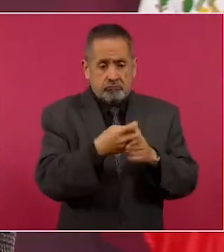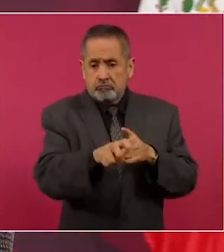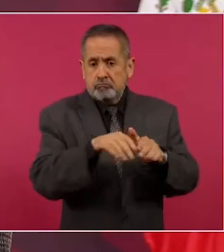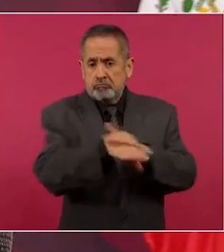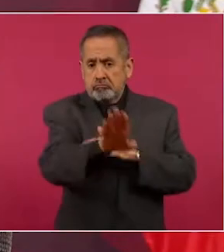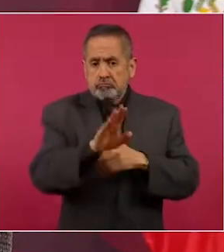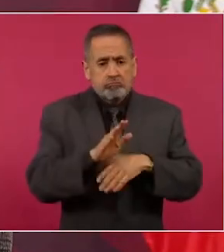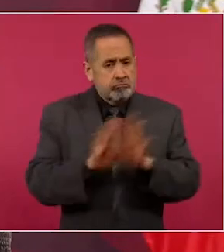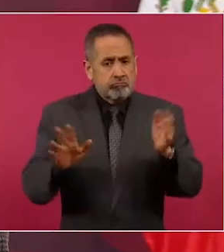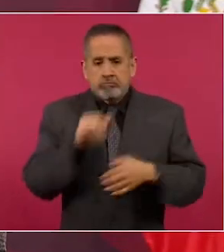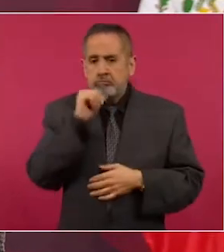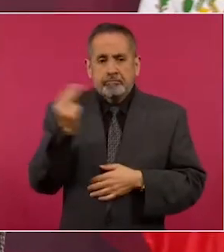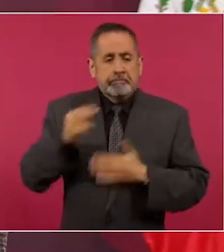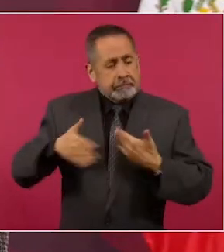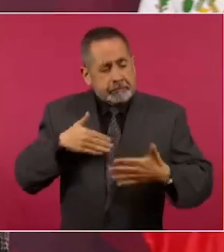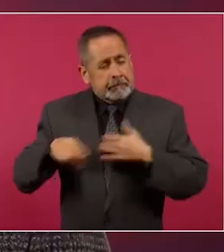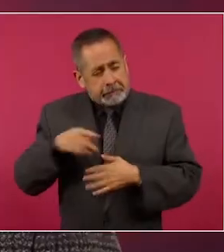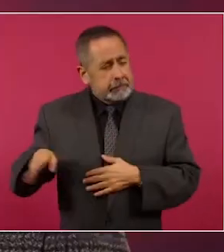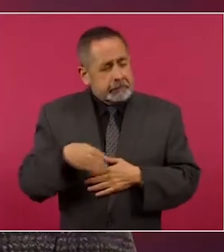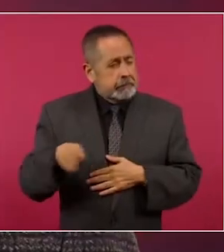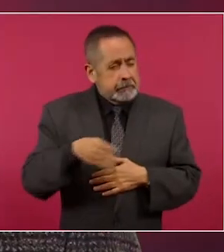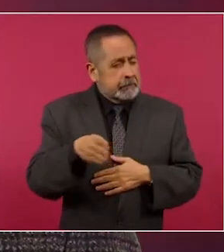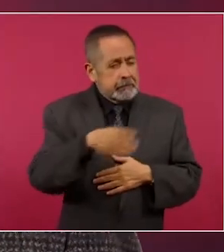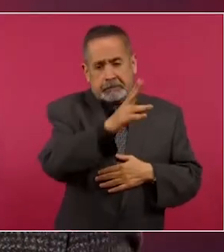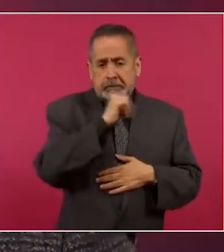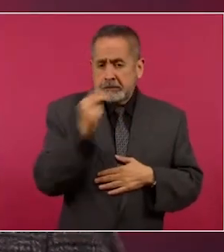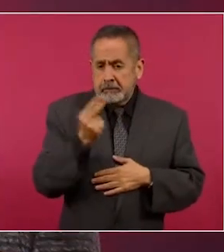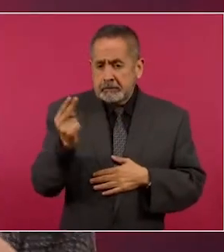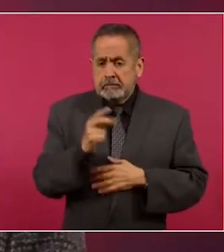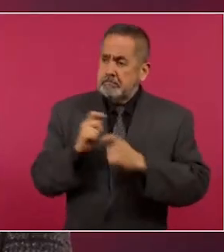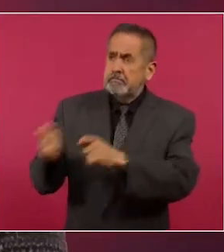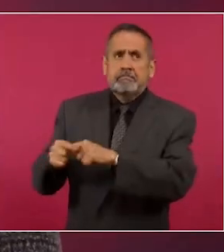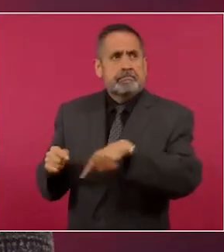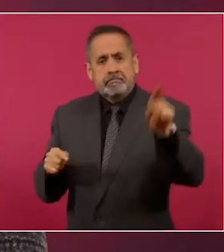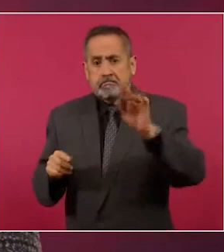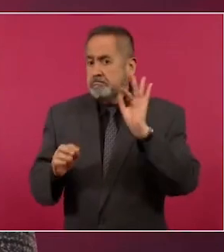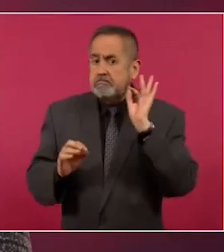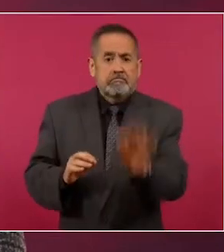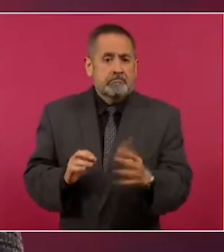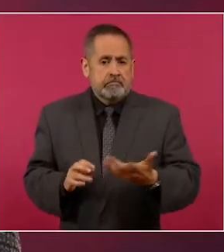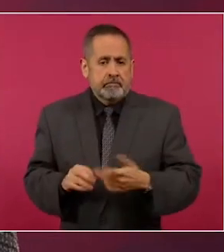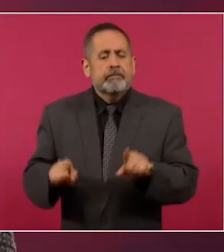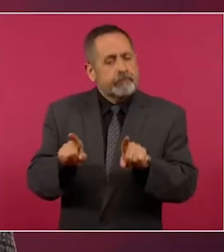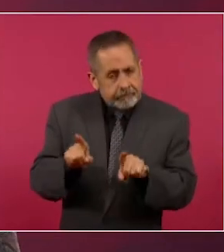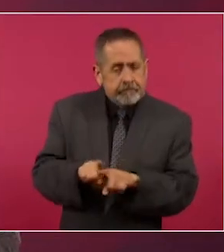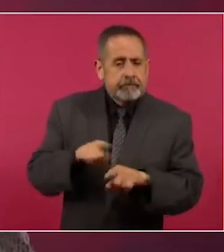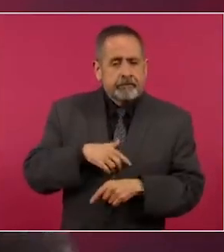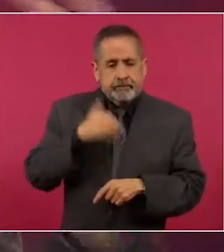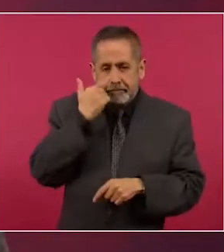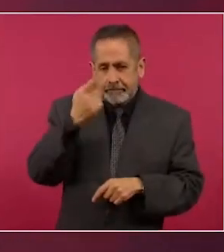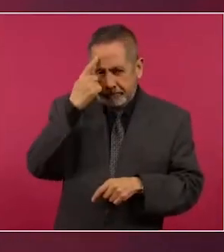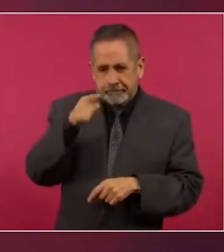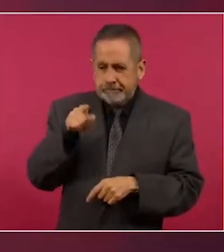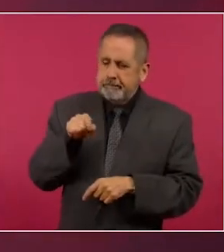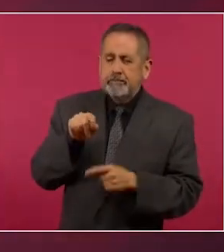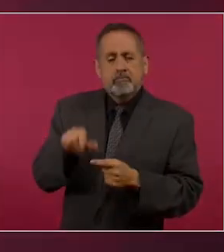no tienen que atravesar nuestro país. Entonces, lo mismo queremos que se aplique